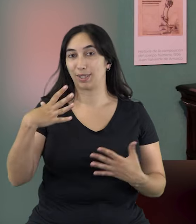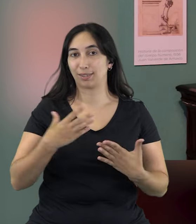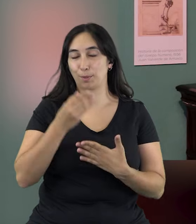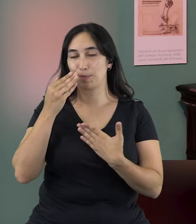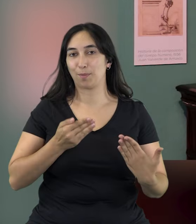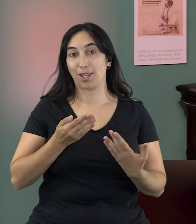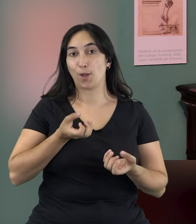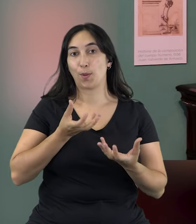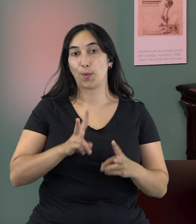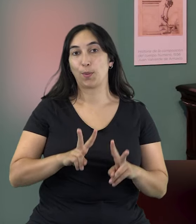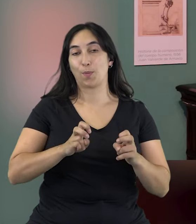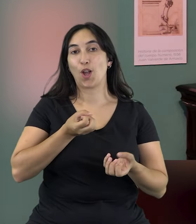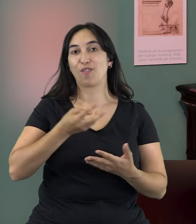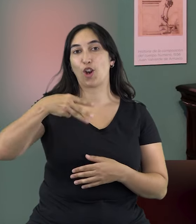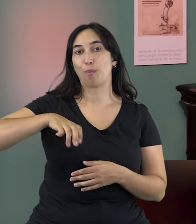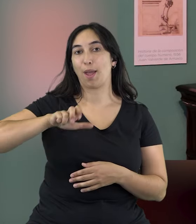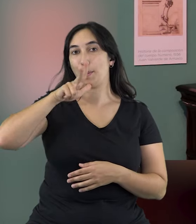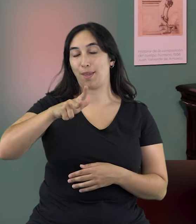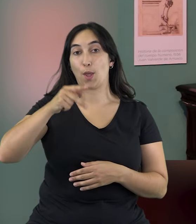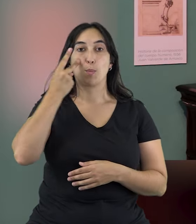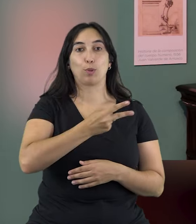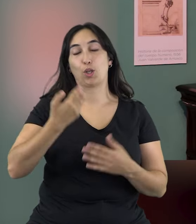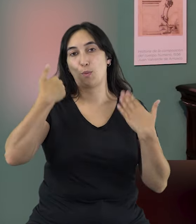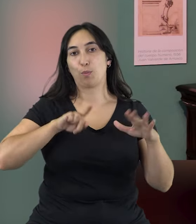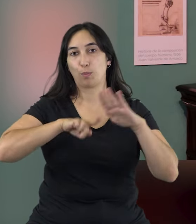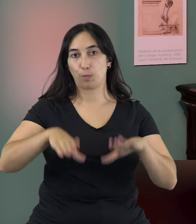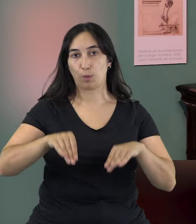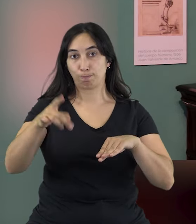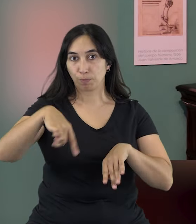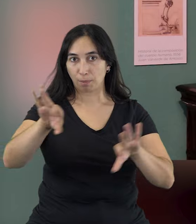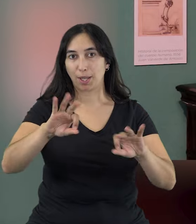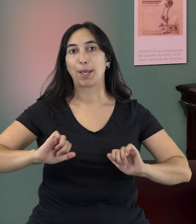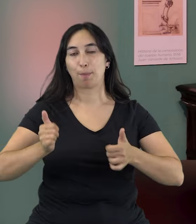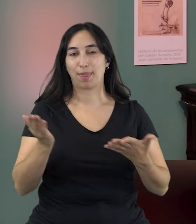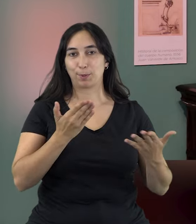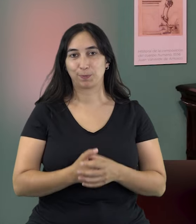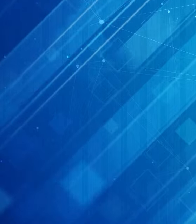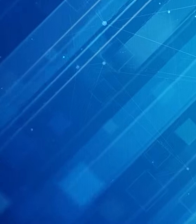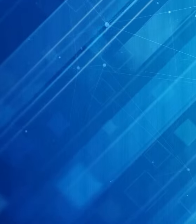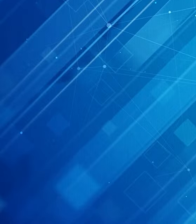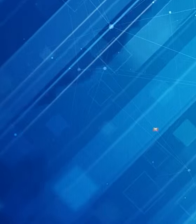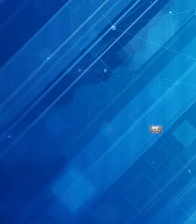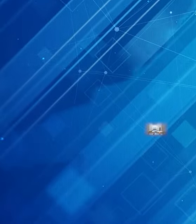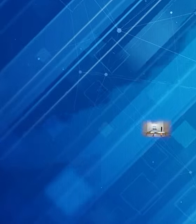Buenas a todos y bienvenidos a una nueva edición de Infórmame desde el Museo de la Evolución Humana en Burgos. ¿Estáis preparados? ¡Comenzamos!